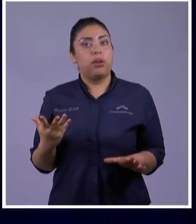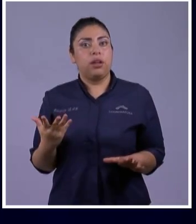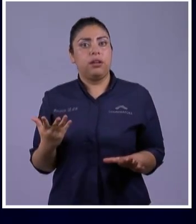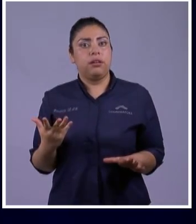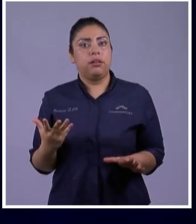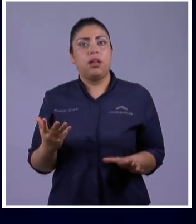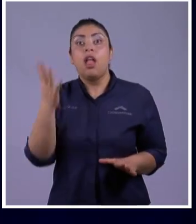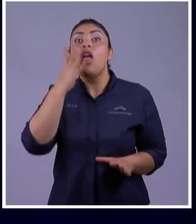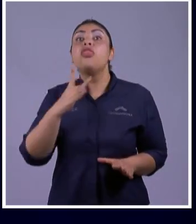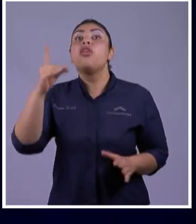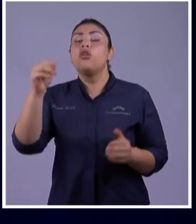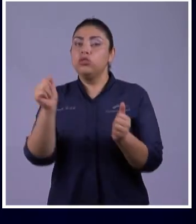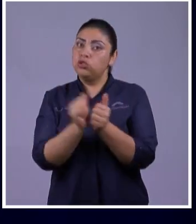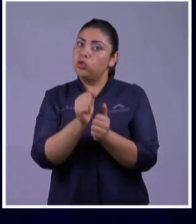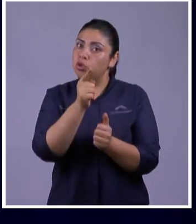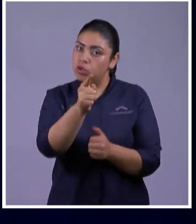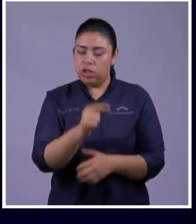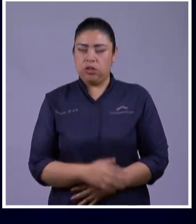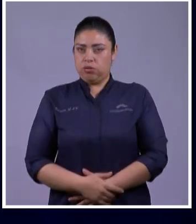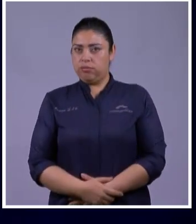Cuando Josué